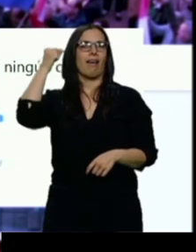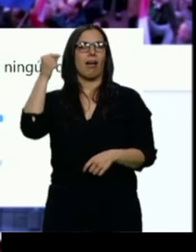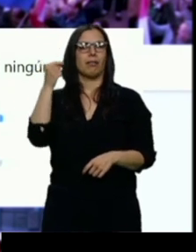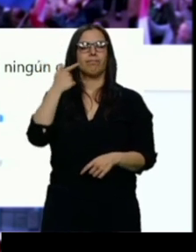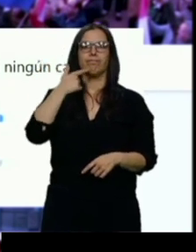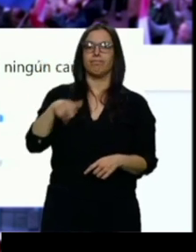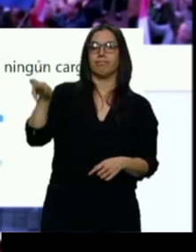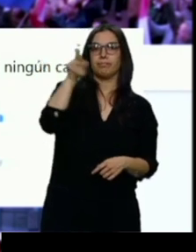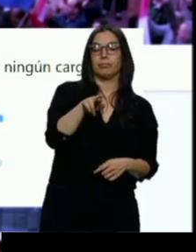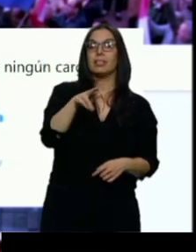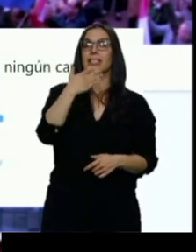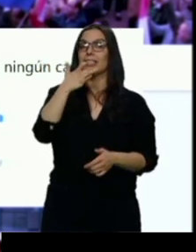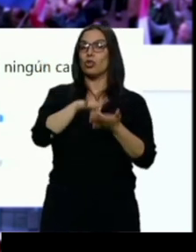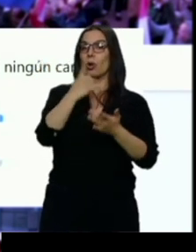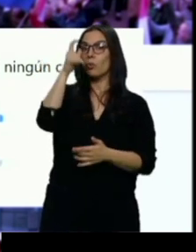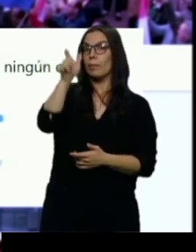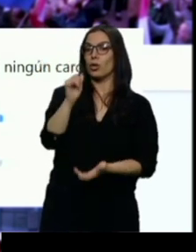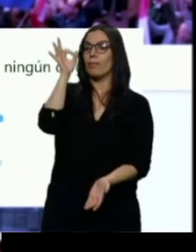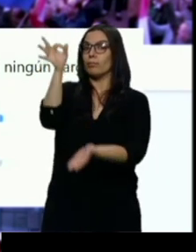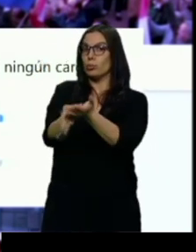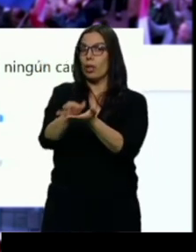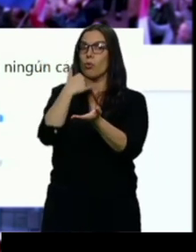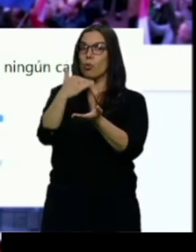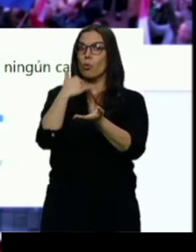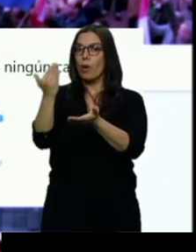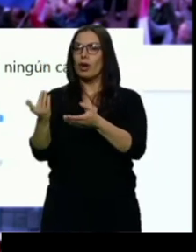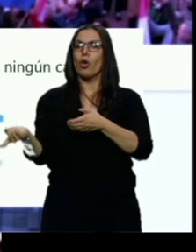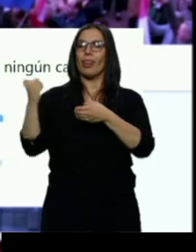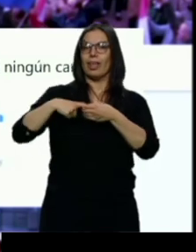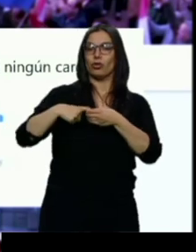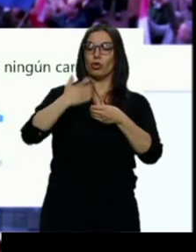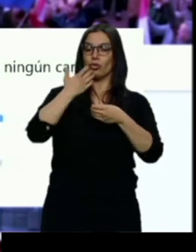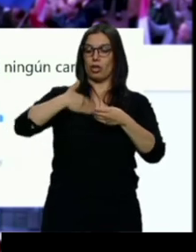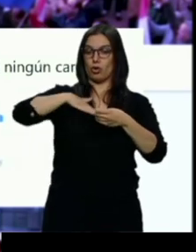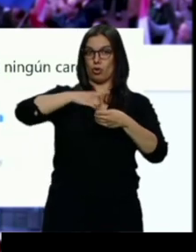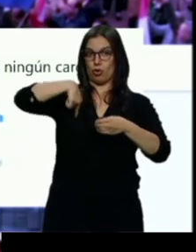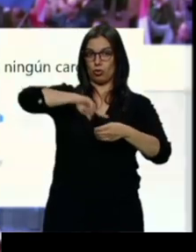por corrupción política ocupará ningún cargo en un gobierno apoyado por Ciudadanos.